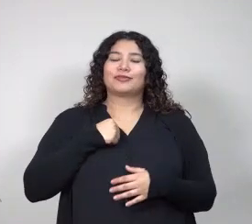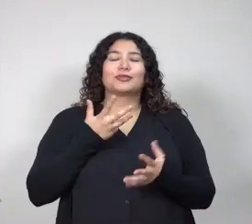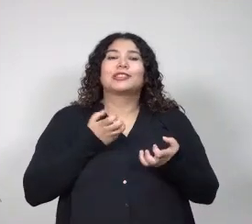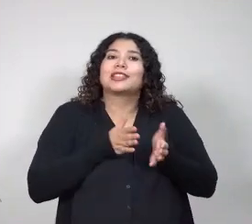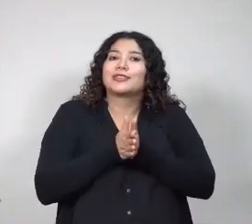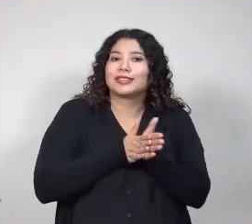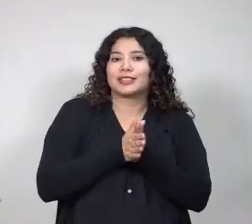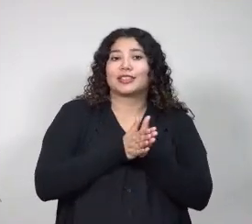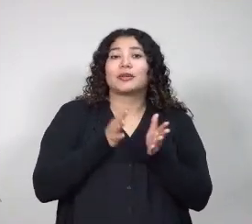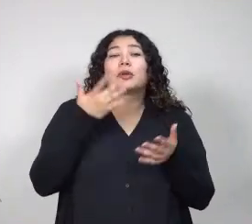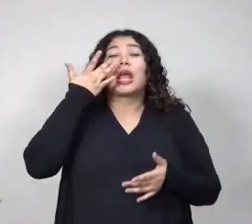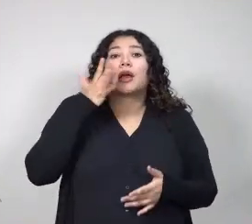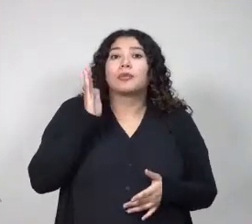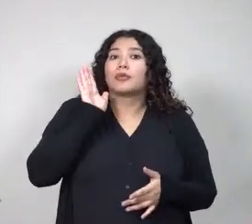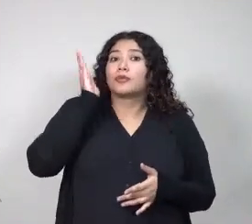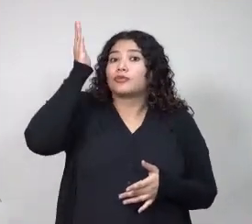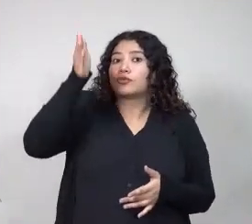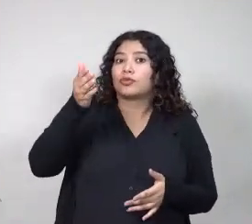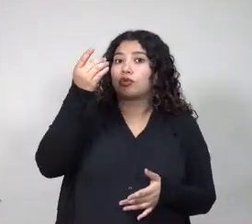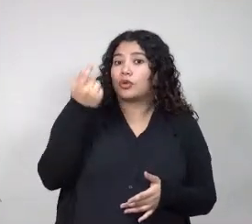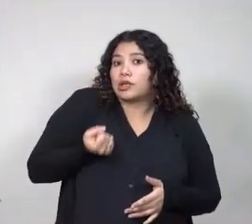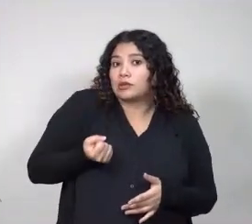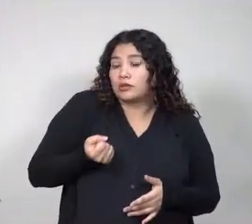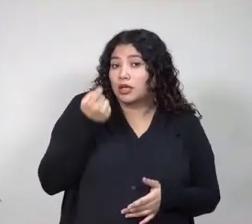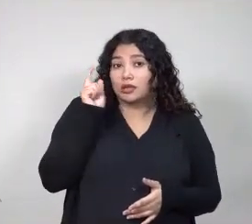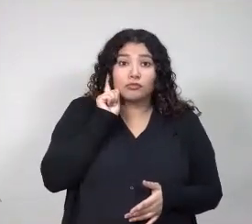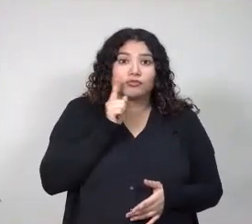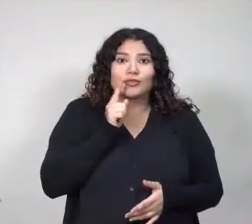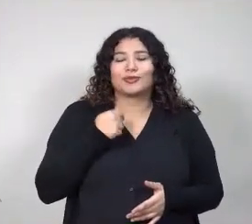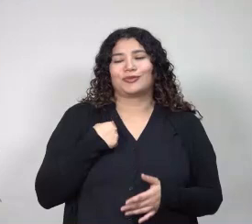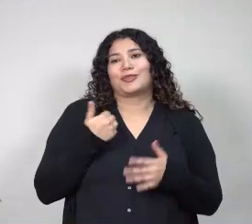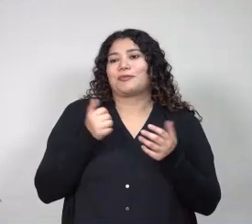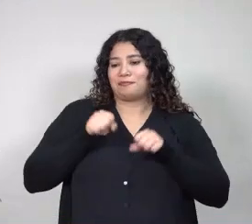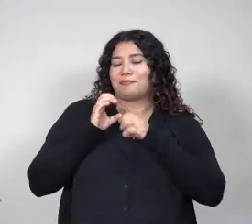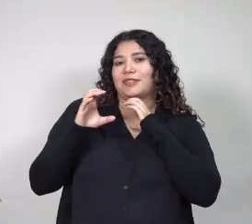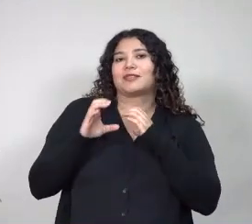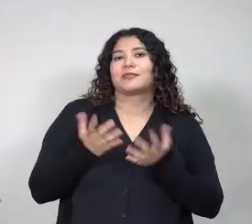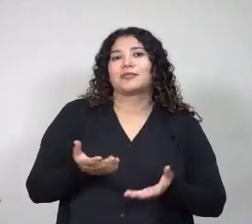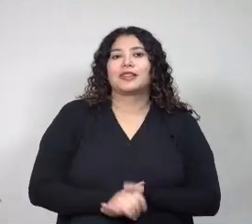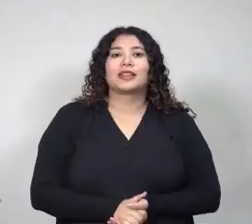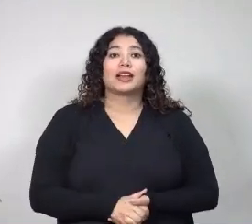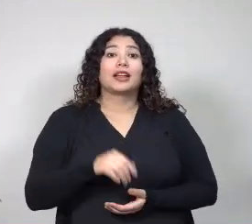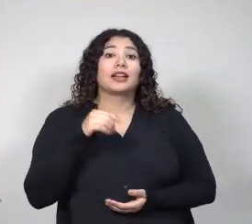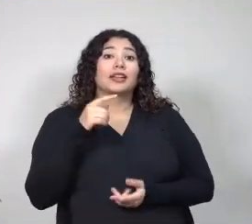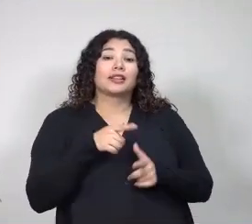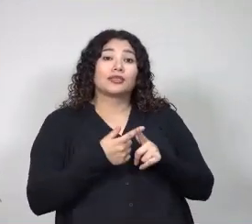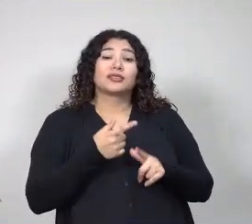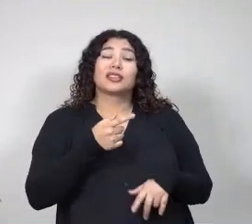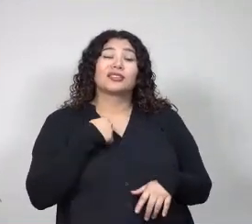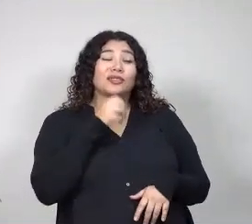quiero que en el momento en que a mí se me presente la situación poder resolverlo. Por lo tanto, otra sugerencia que yo le puedo dar a un docente es el